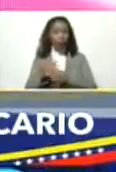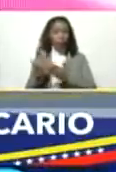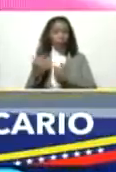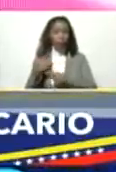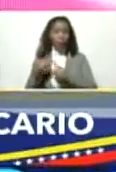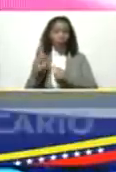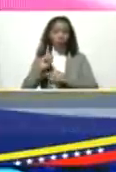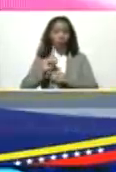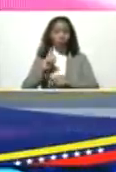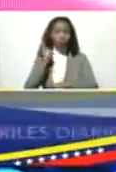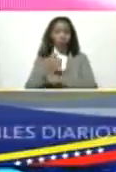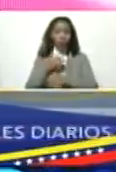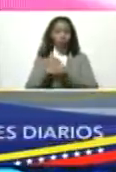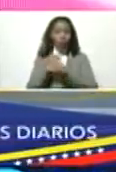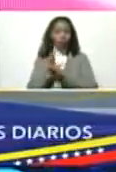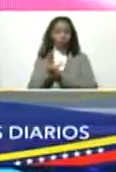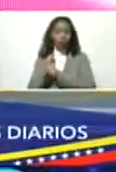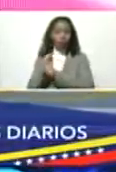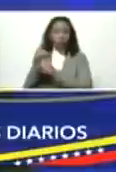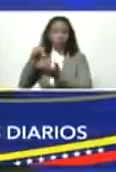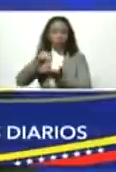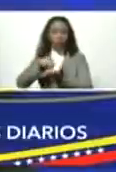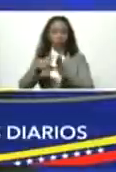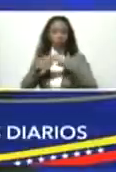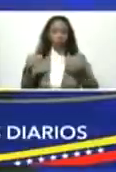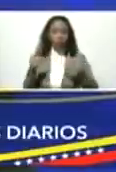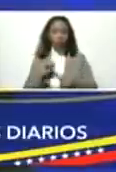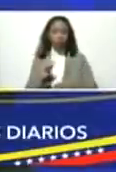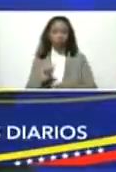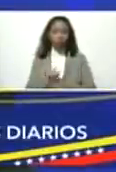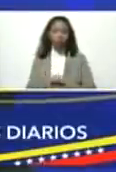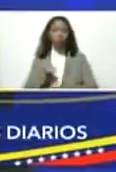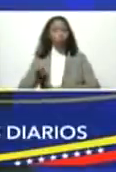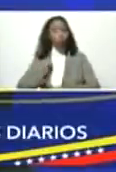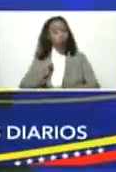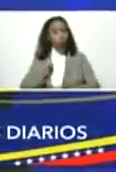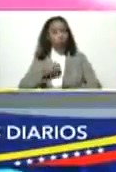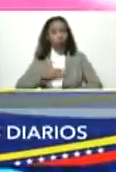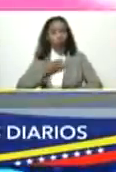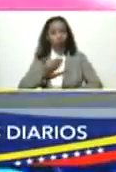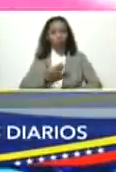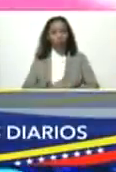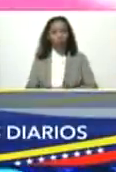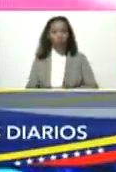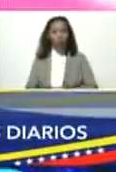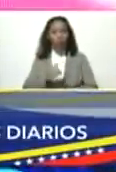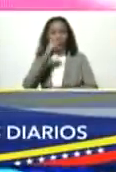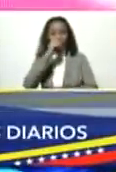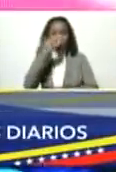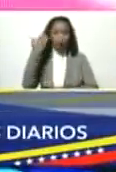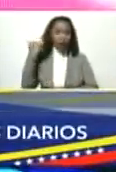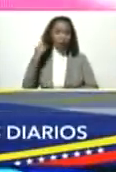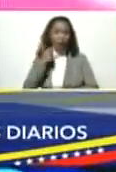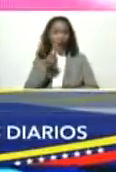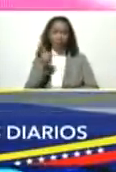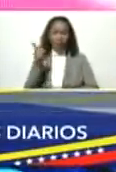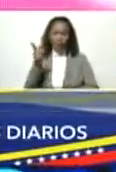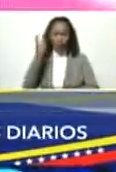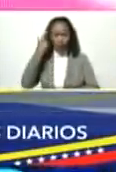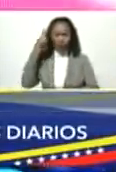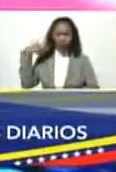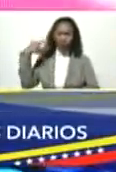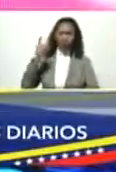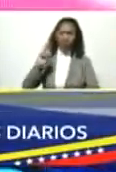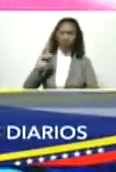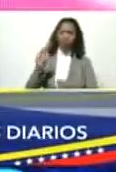no debe ser el centro cualquiera podría en los años anteriores decir pero usted está loco ¿vale? ¿cómo